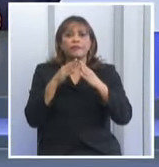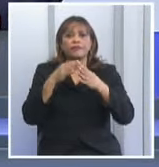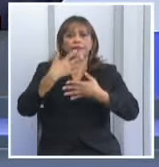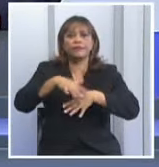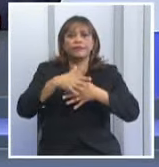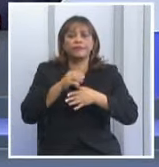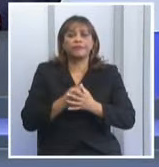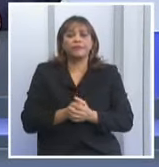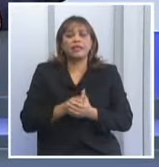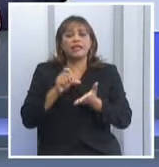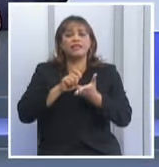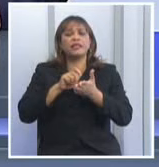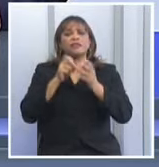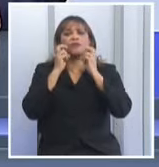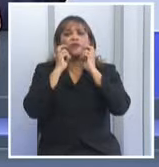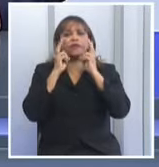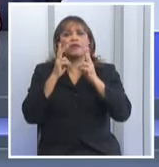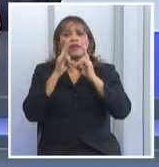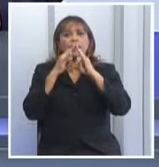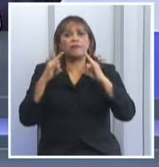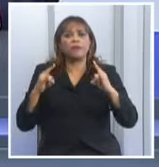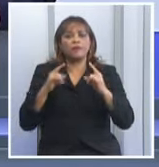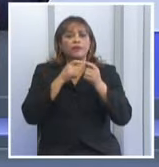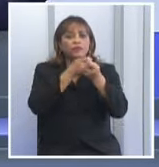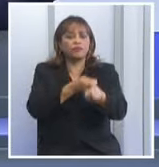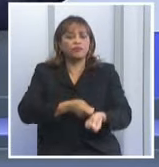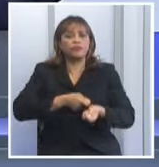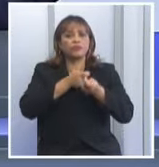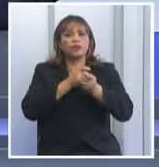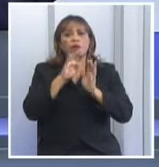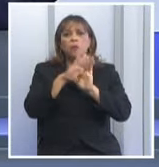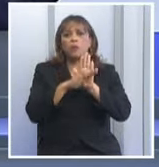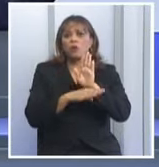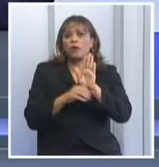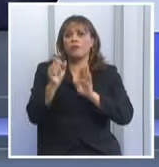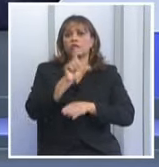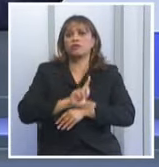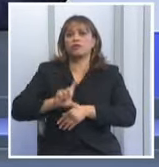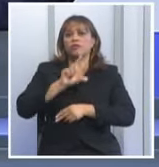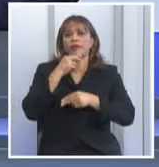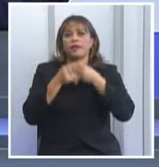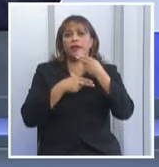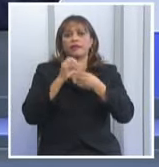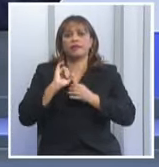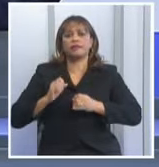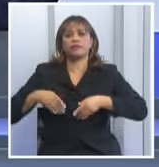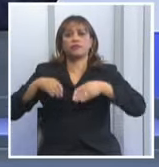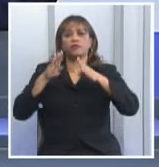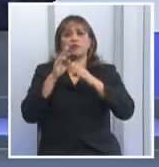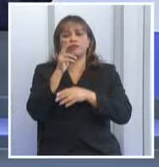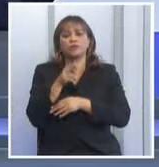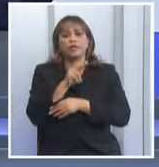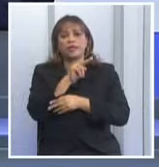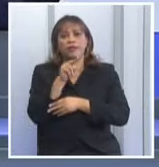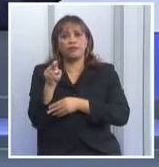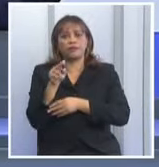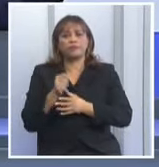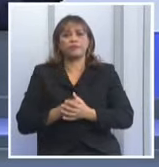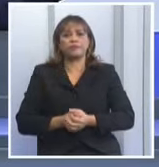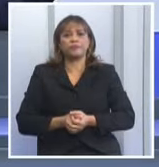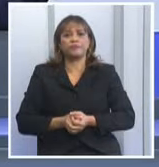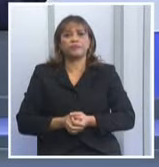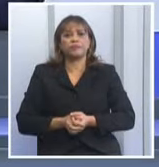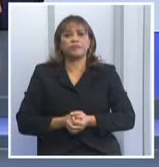El Centro de Vida Asistida, perteneciente al campamento agropecuario, es uno de los programas sociales que desarrolla la institución religiosa Quisicuaba.